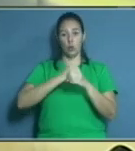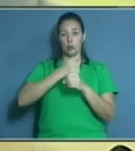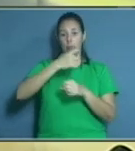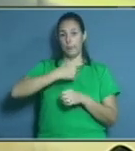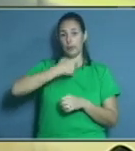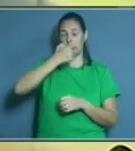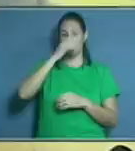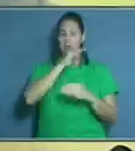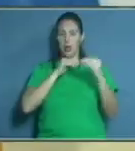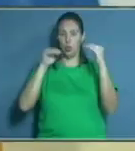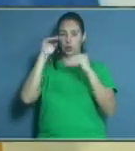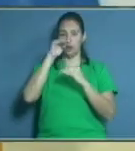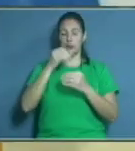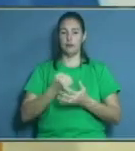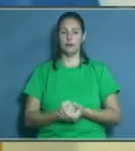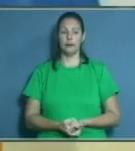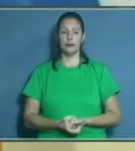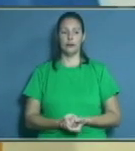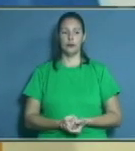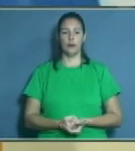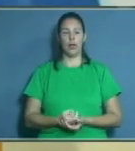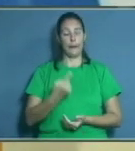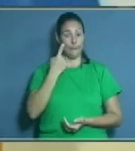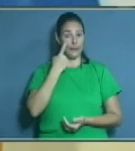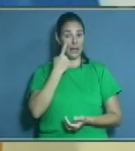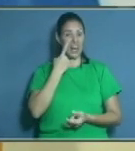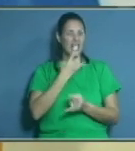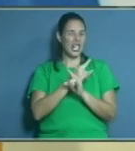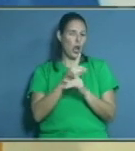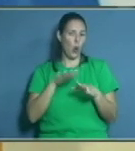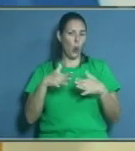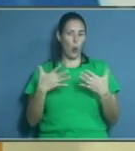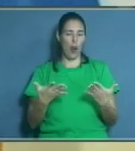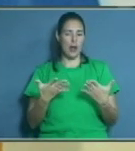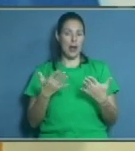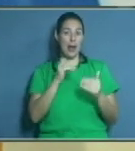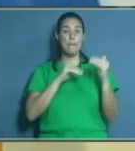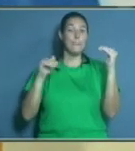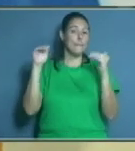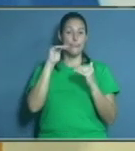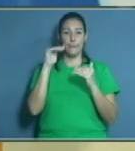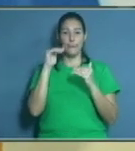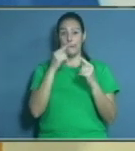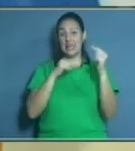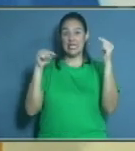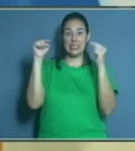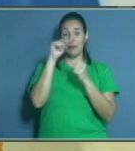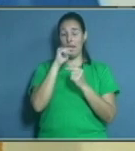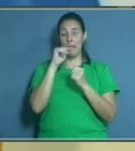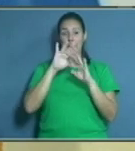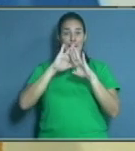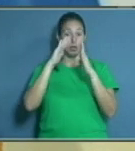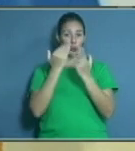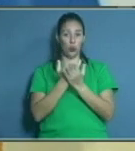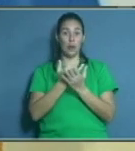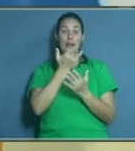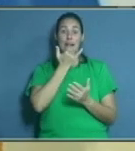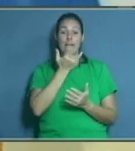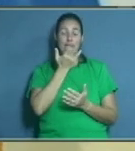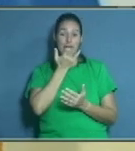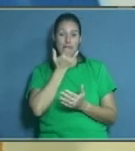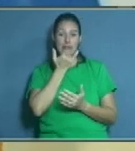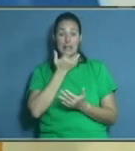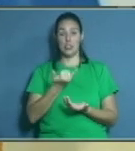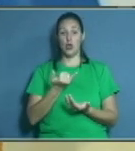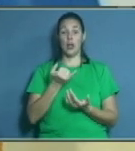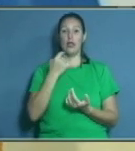les son los factores de riesgo? El primer factor de riesgo, y el mayor yo diría que para todas las afecciones bucales, es la inadecuada hiene